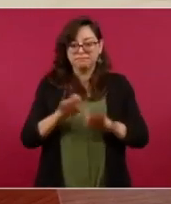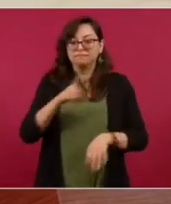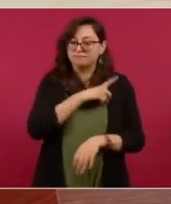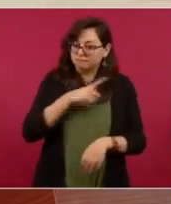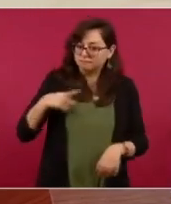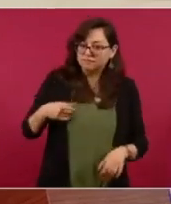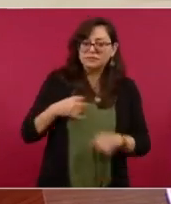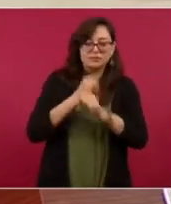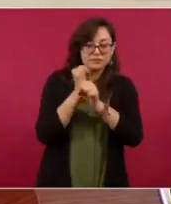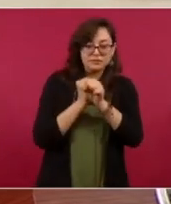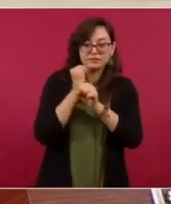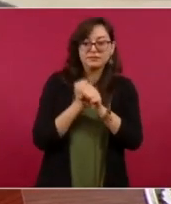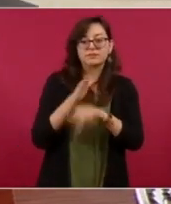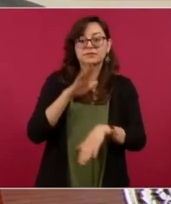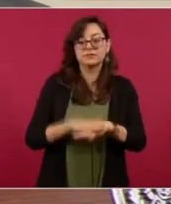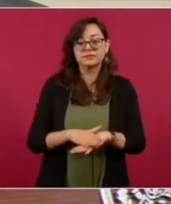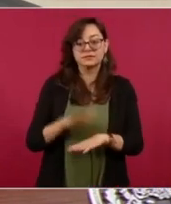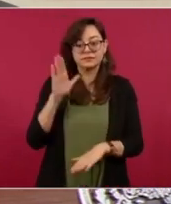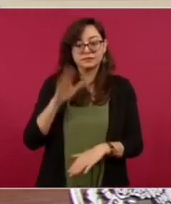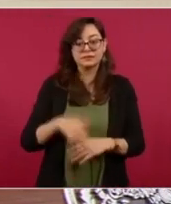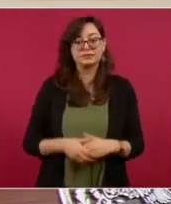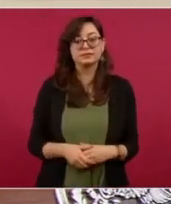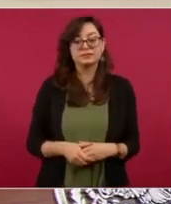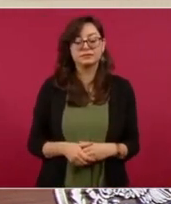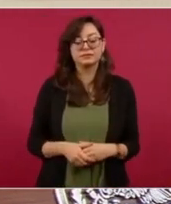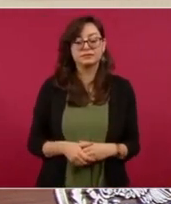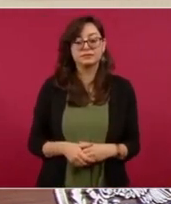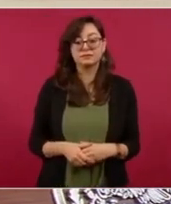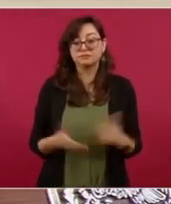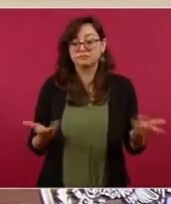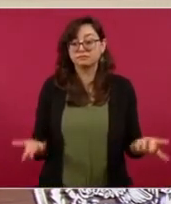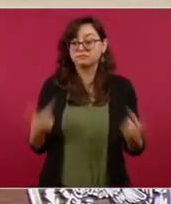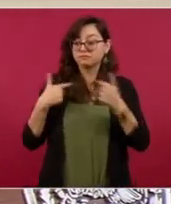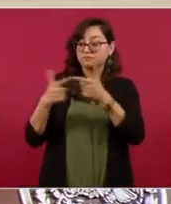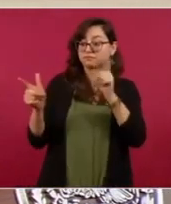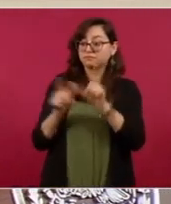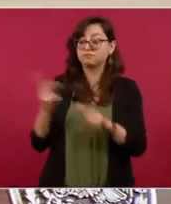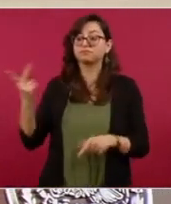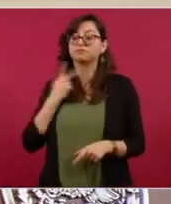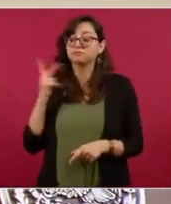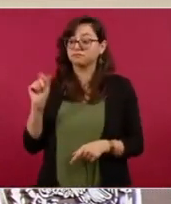este el pan se pronuncie